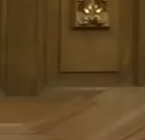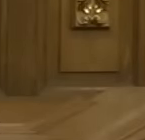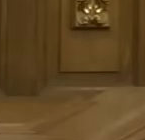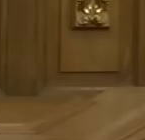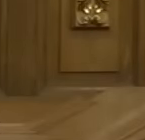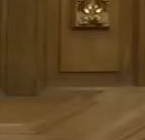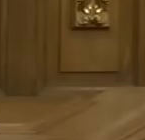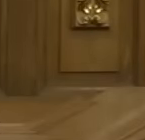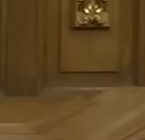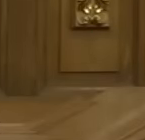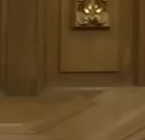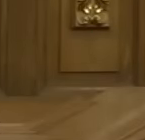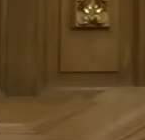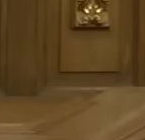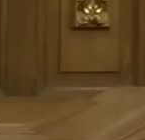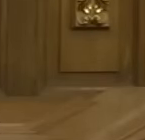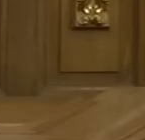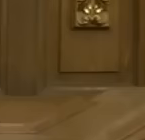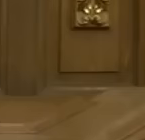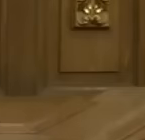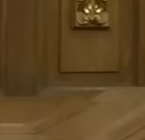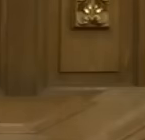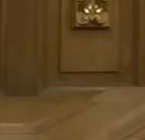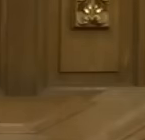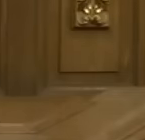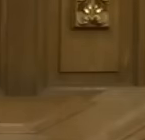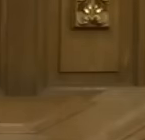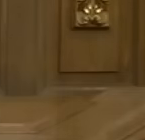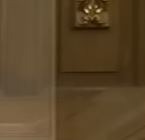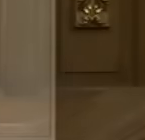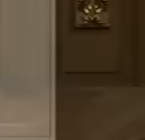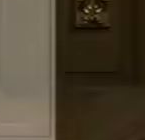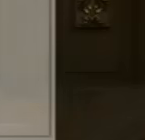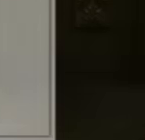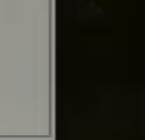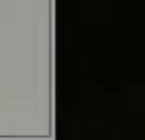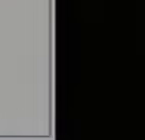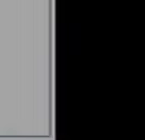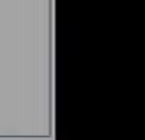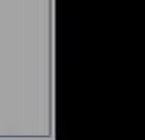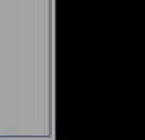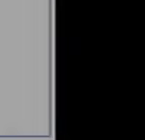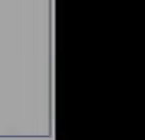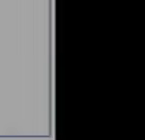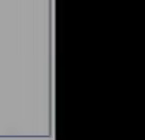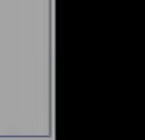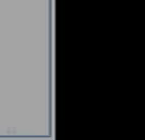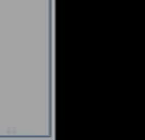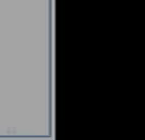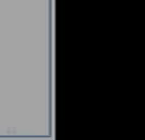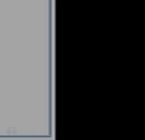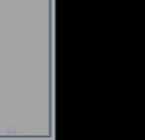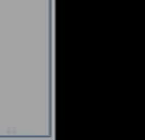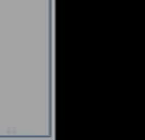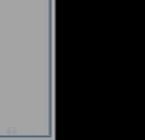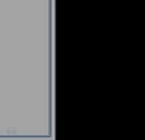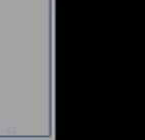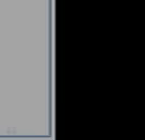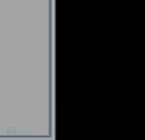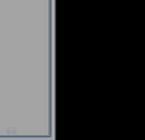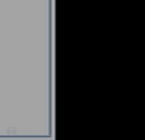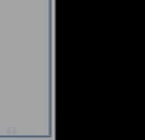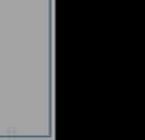al mapa nos robaron ya el exequivo en ese folleto y dice que el propósito de ese folleto